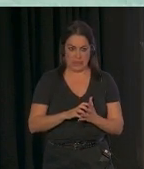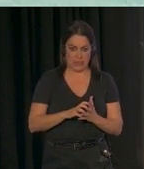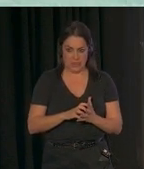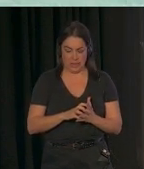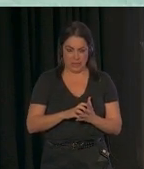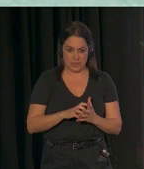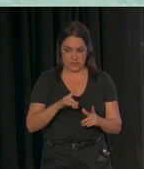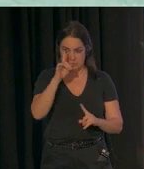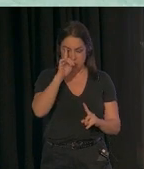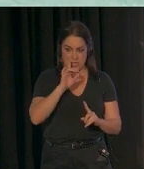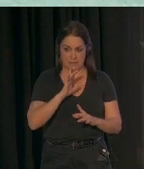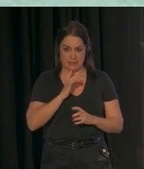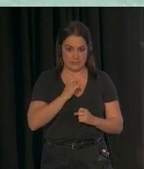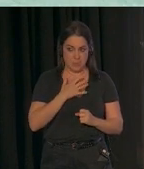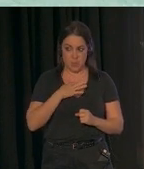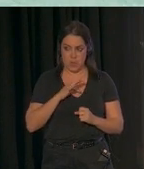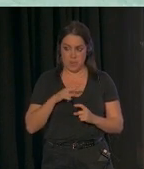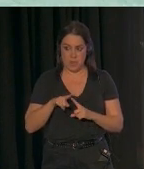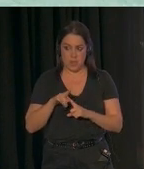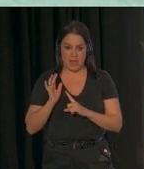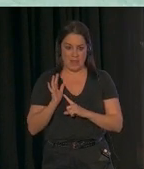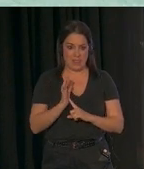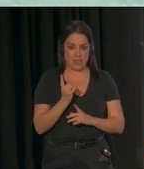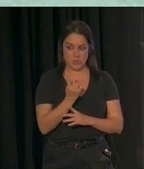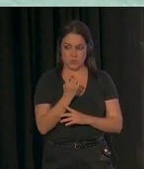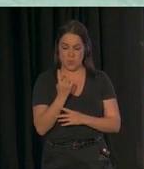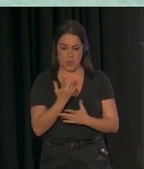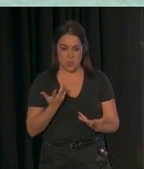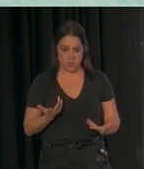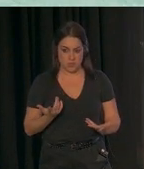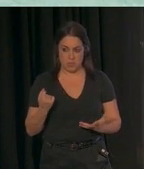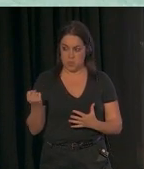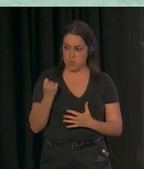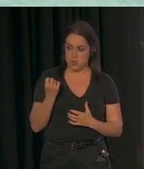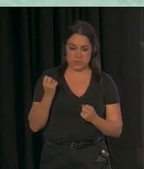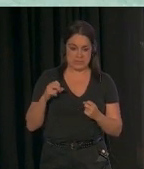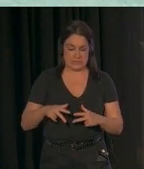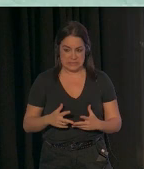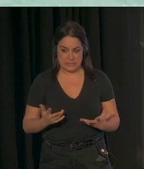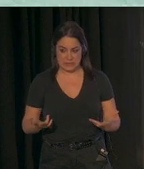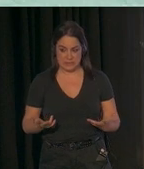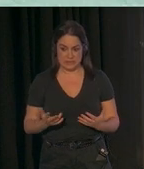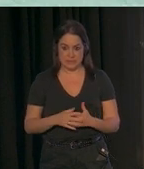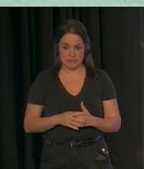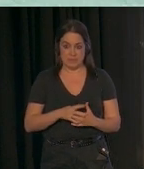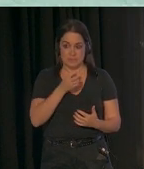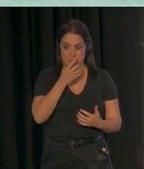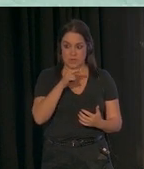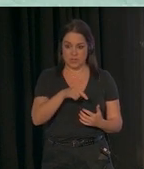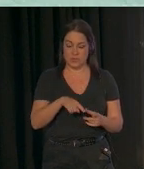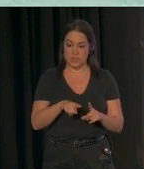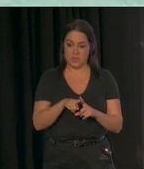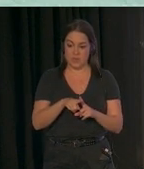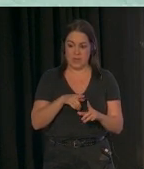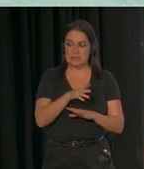Y es posible que se sientan aislados o solos y sin apoyo. Y, bueno, están yendo a algún sitio para